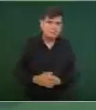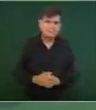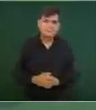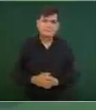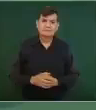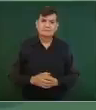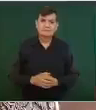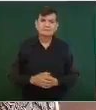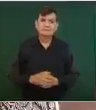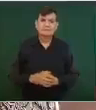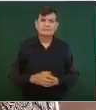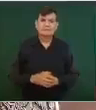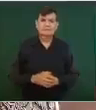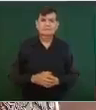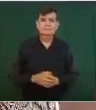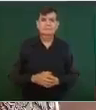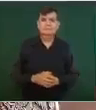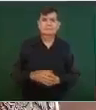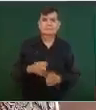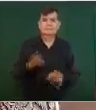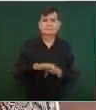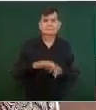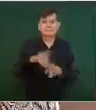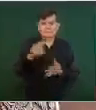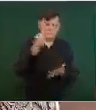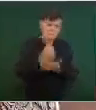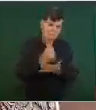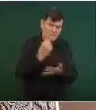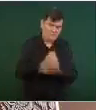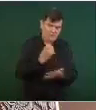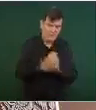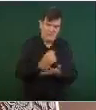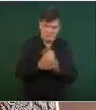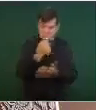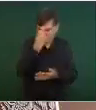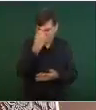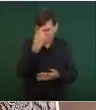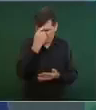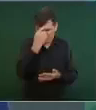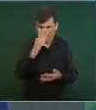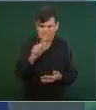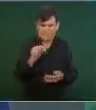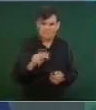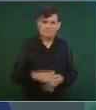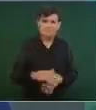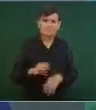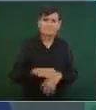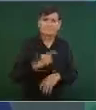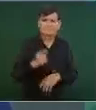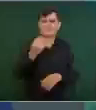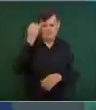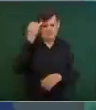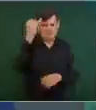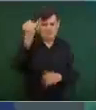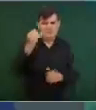Que no se aferren porque... Imagínense...